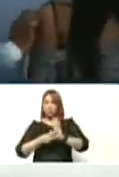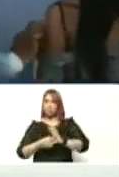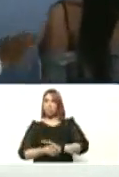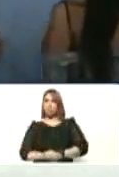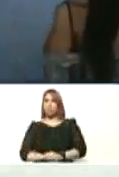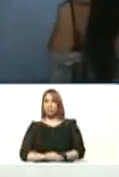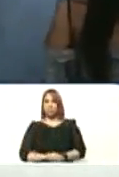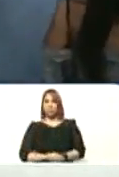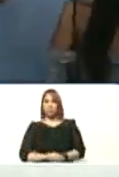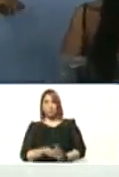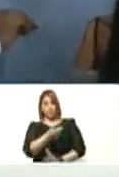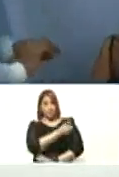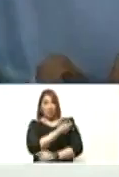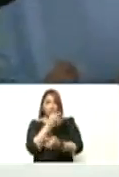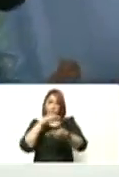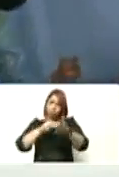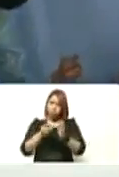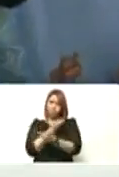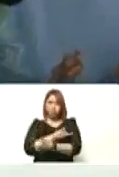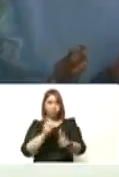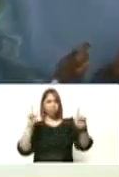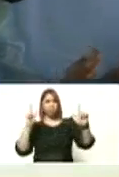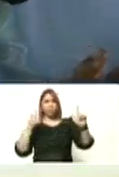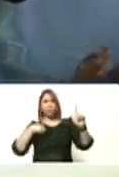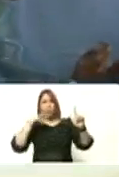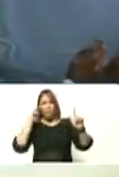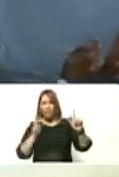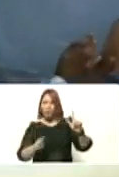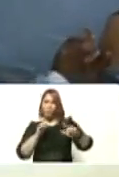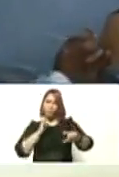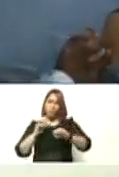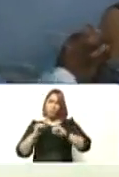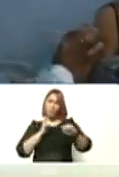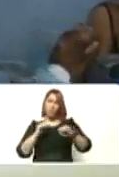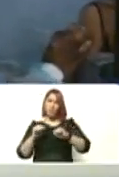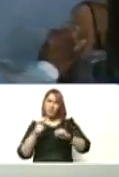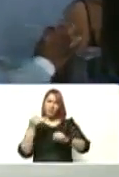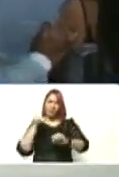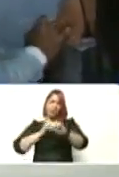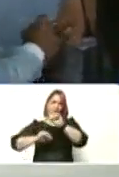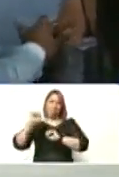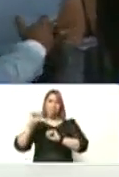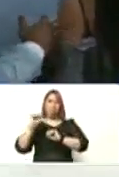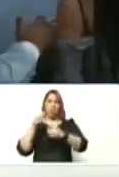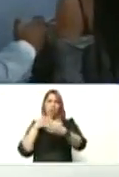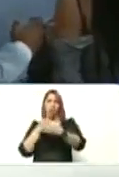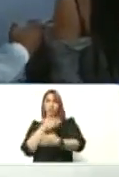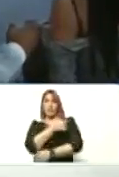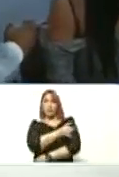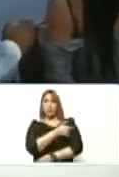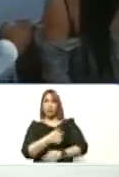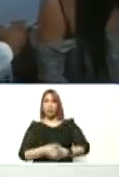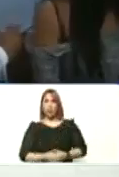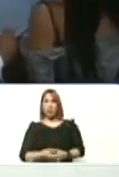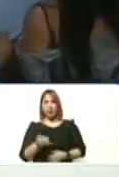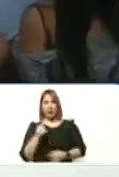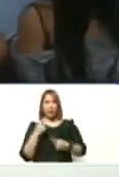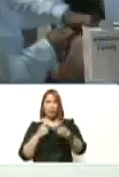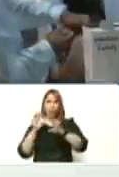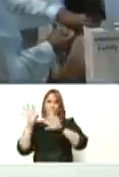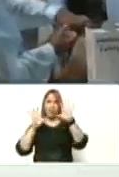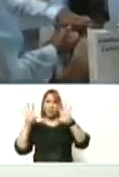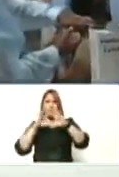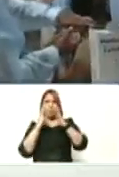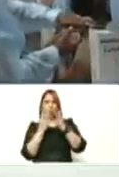la vacunación es libertad yo veo esos movimientos negacionistas antivacunas que hay en otros países del